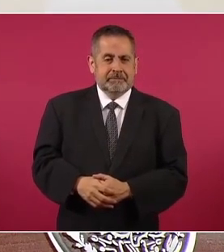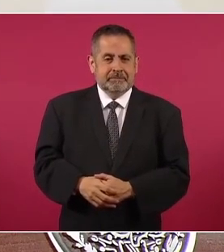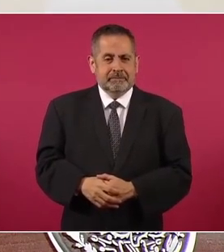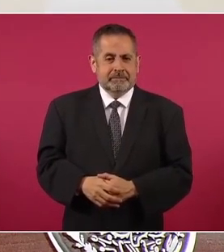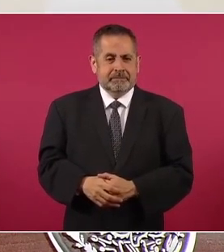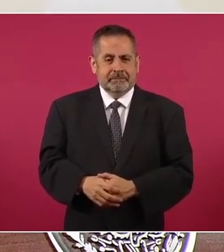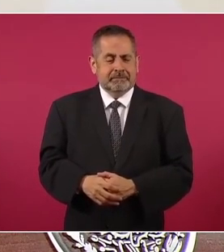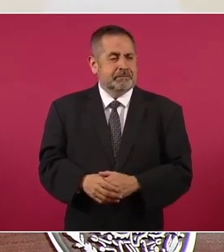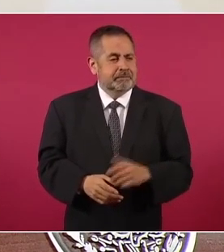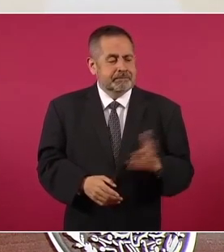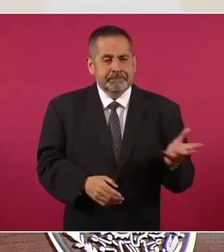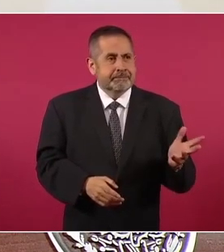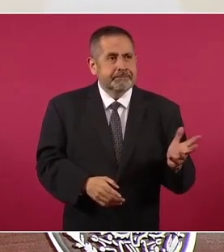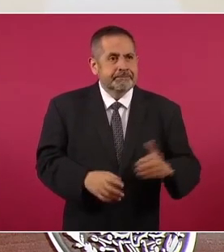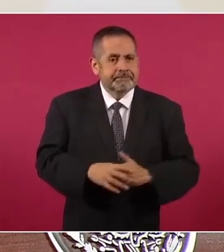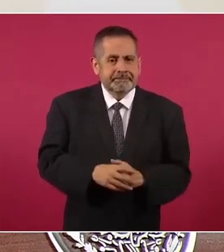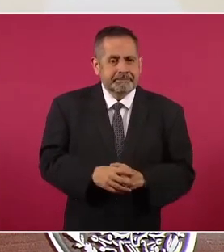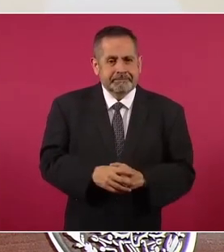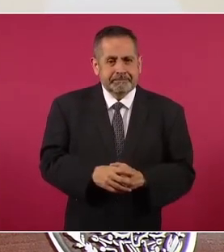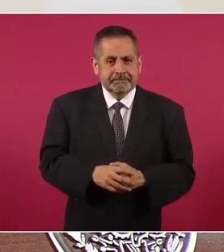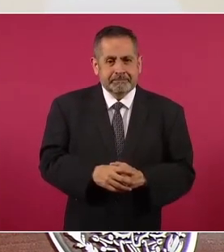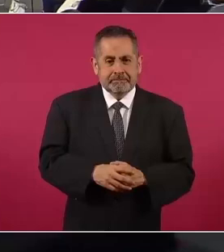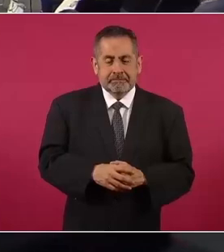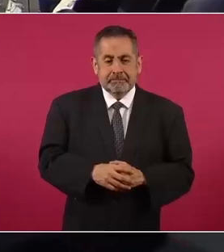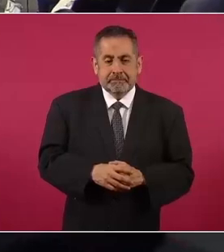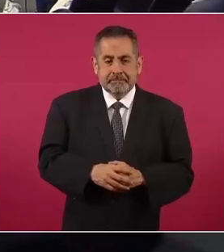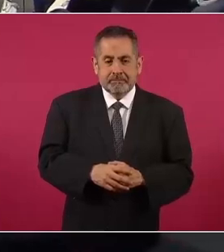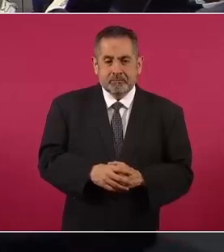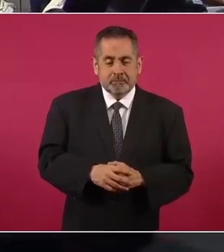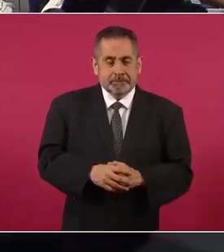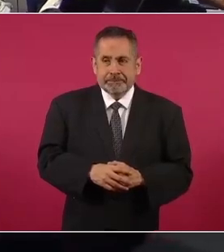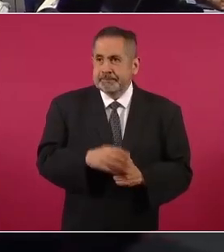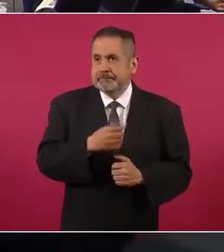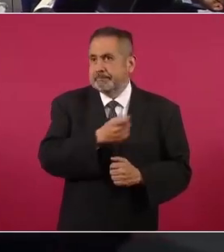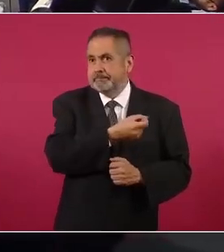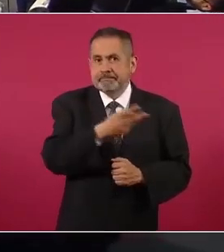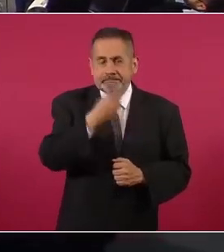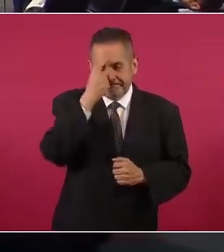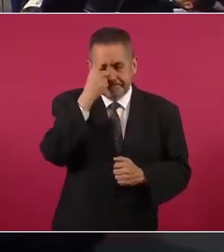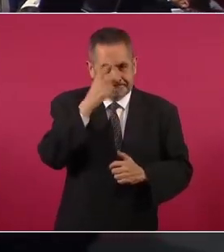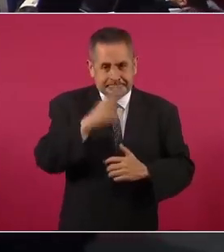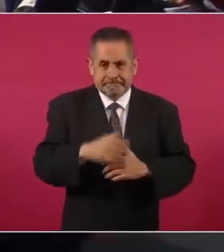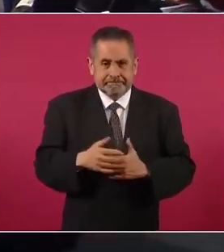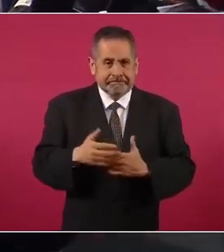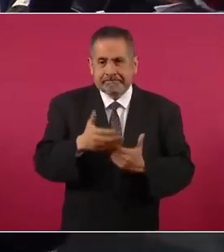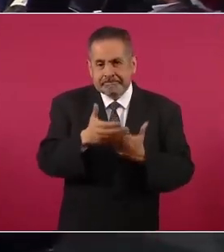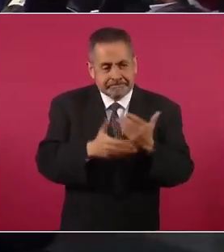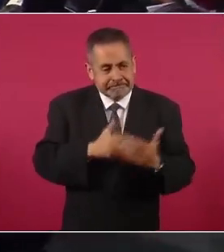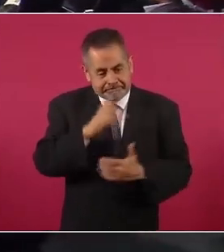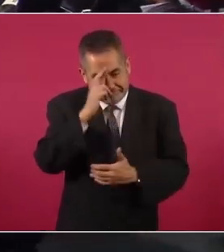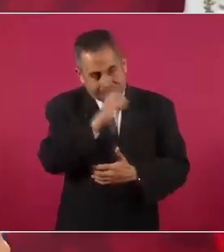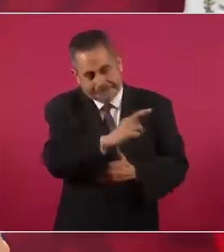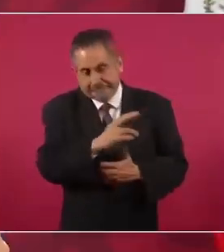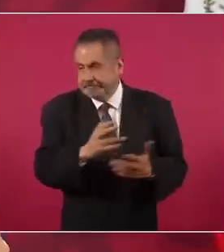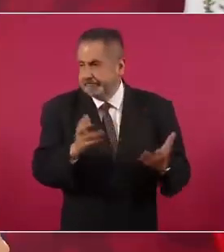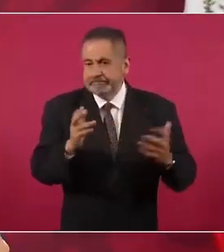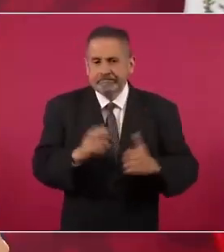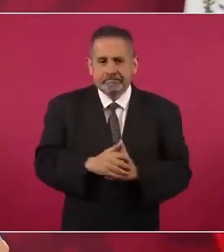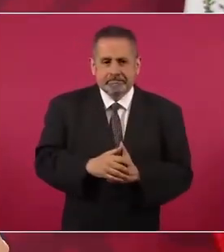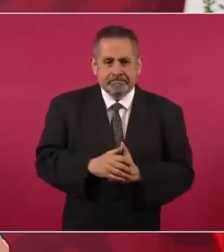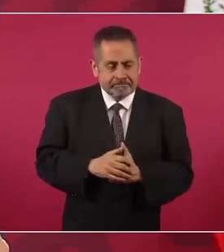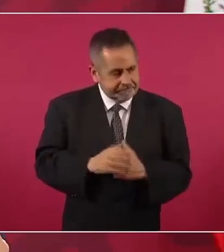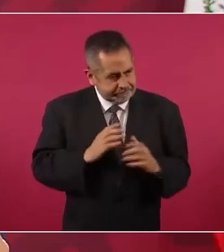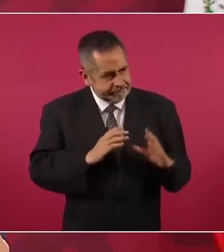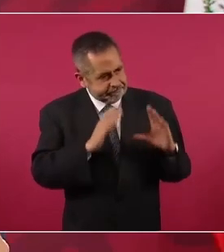No, no, y sí hay que, con todo respeto, hay que